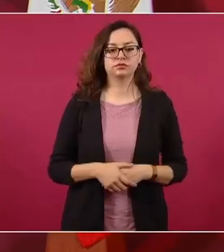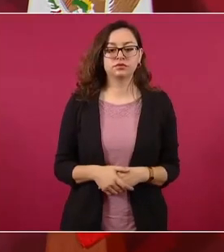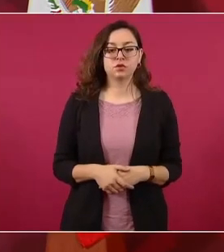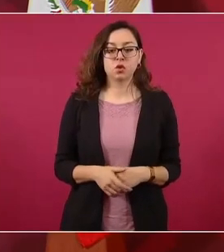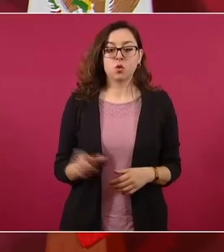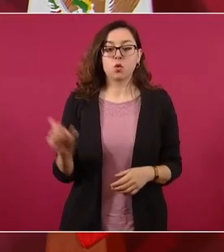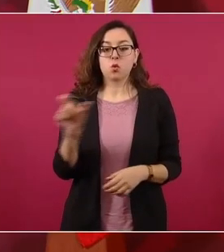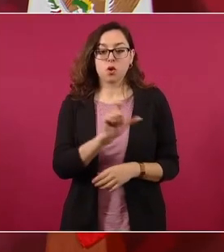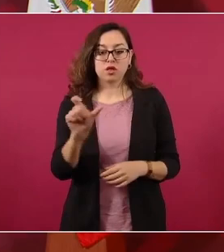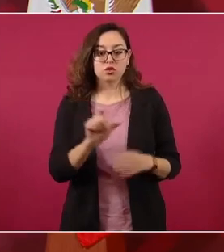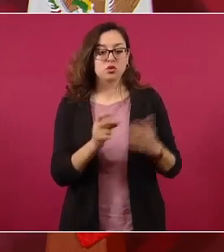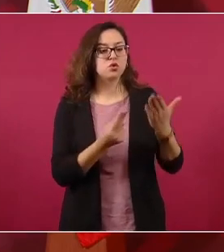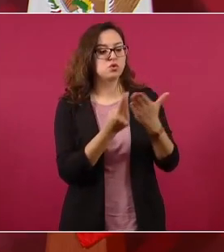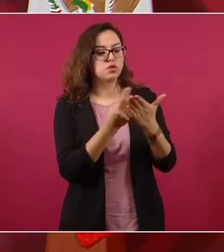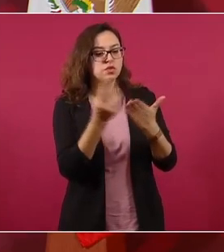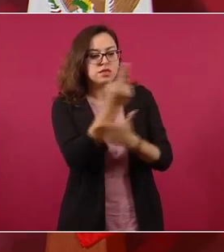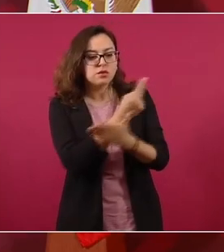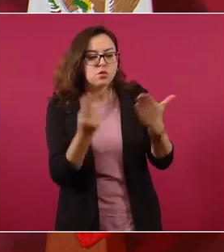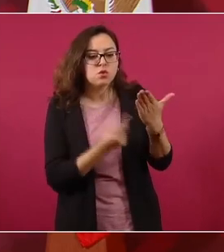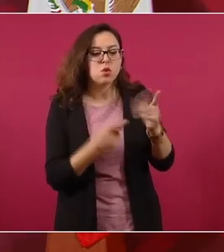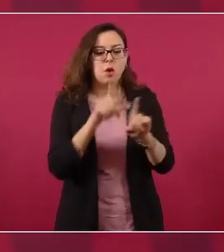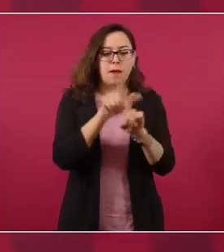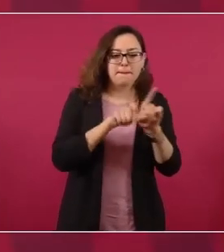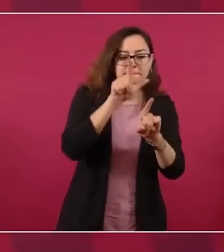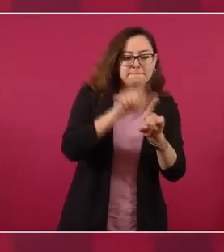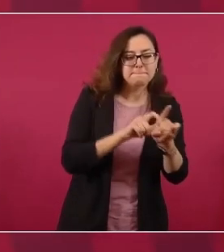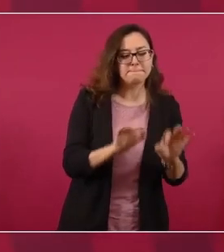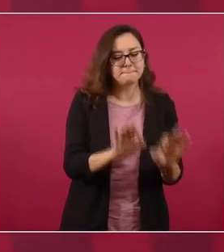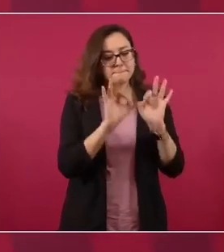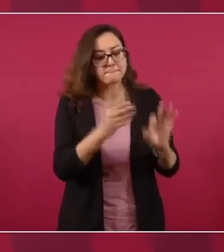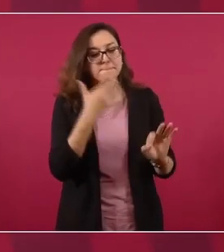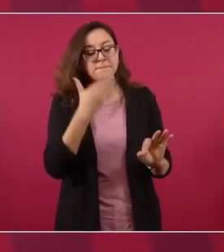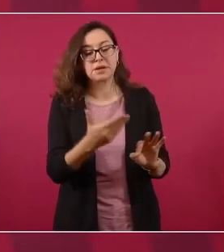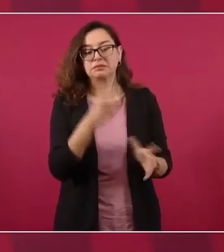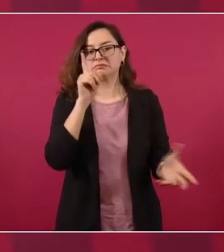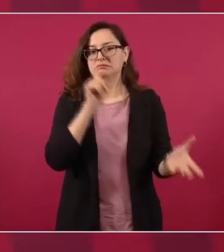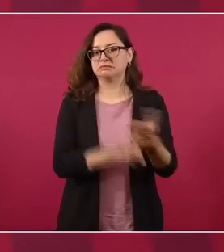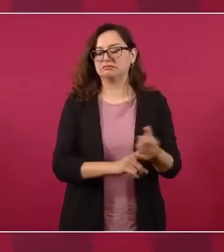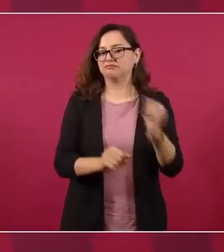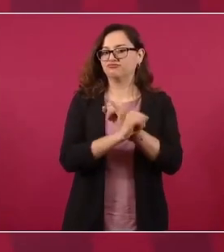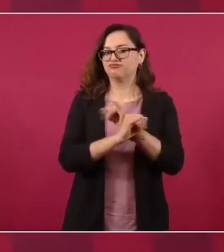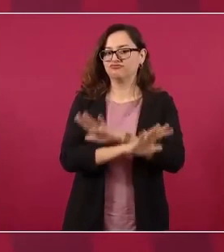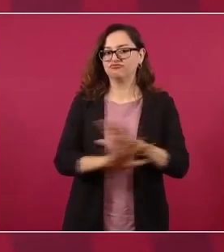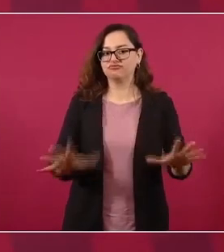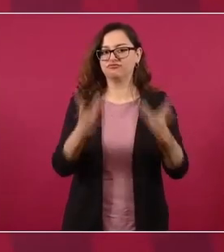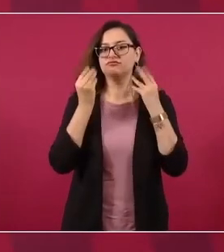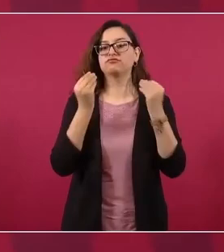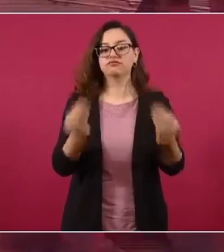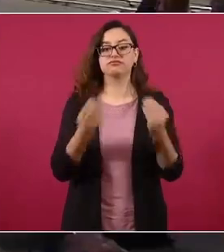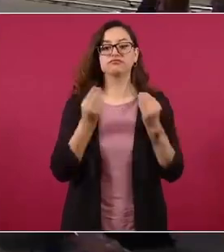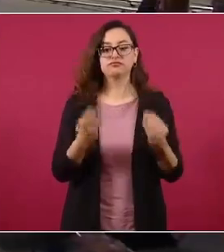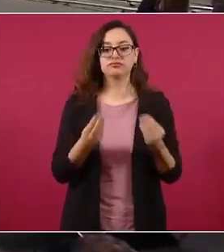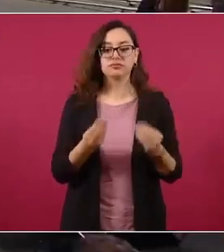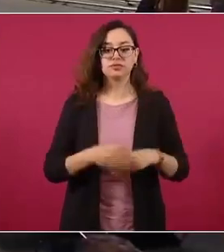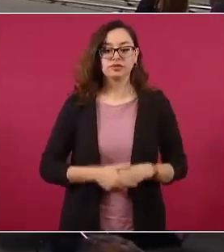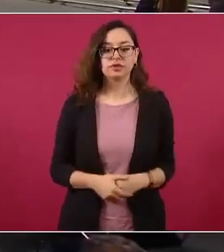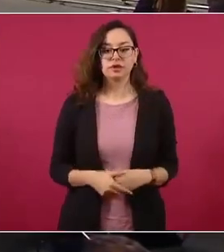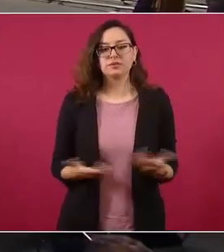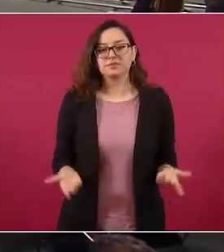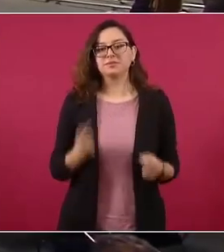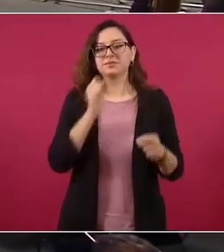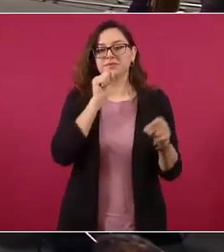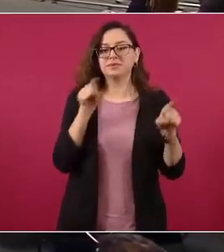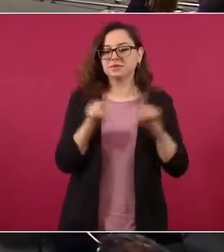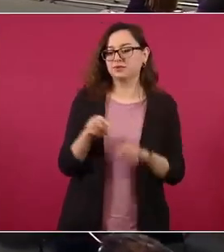son unas cuantas palabras,